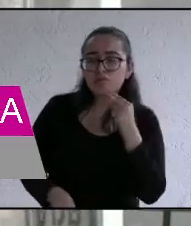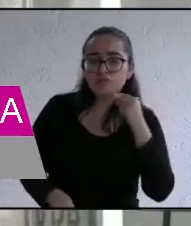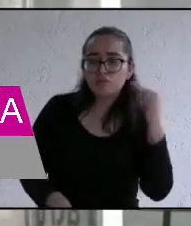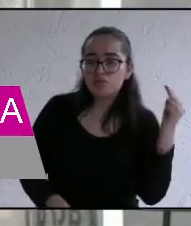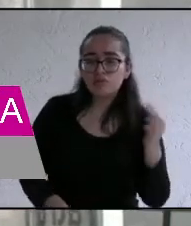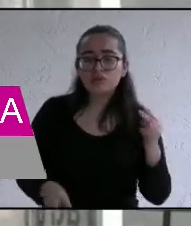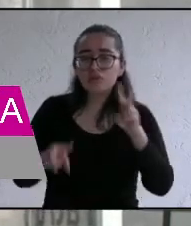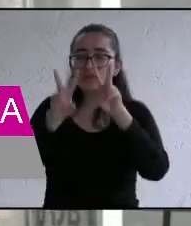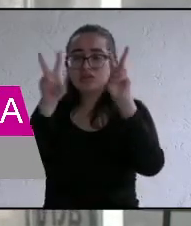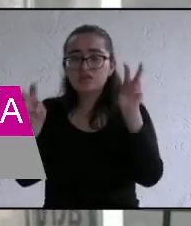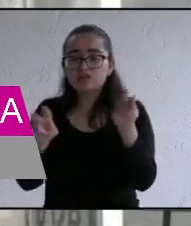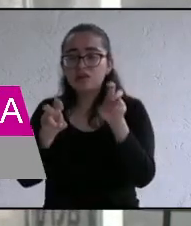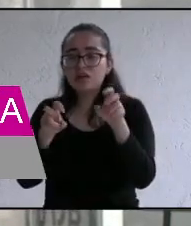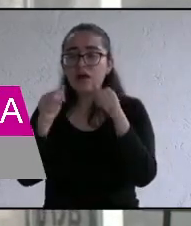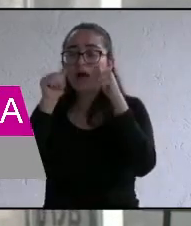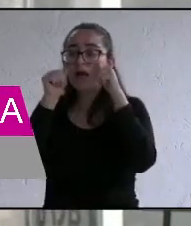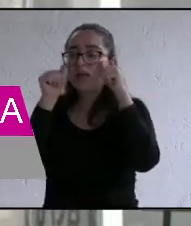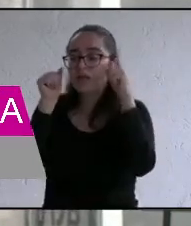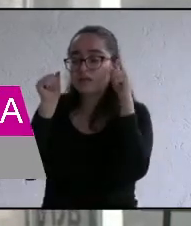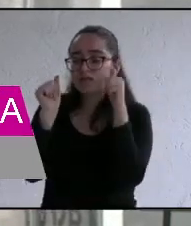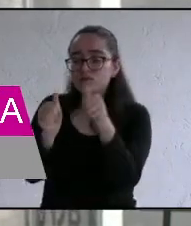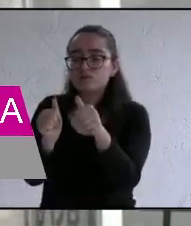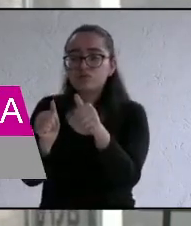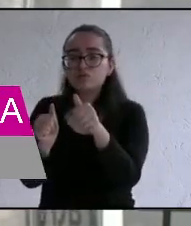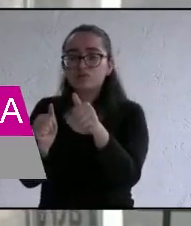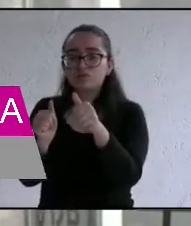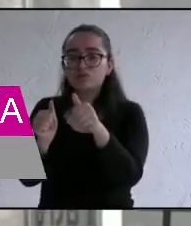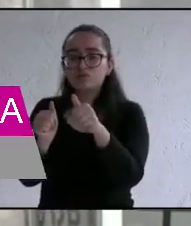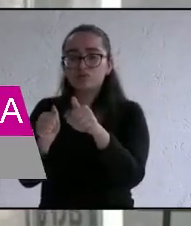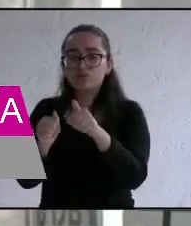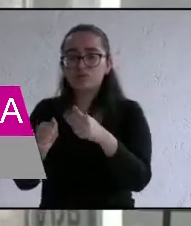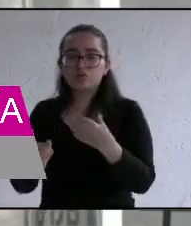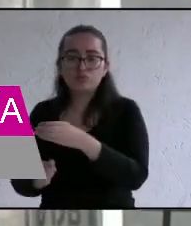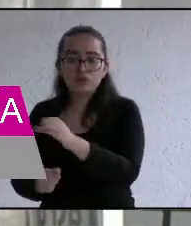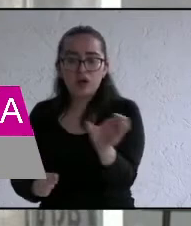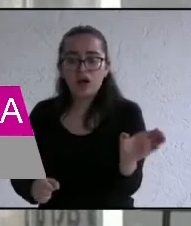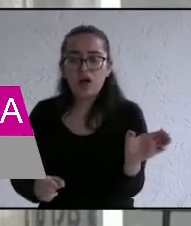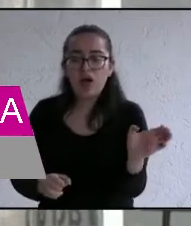tener la vigilancia en los campos agrícolas agropecuarios